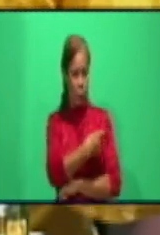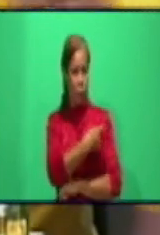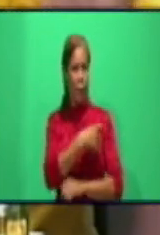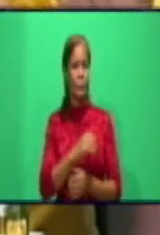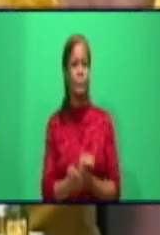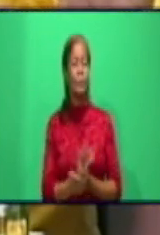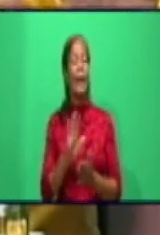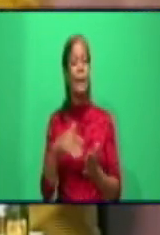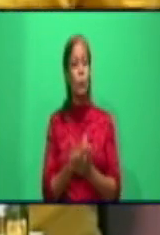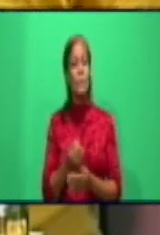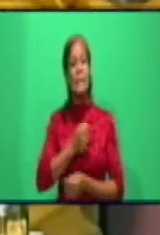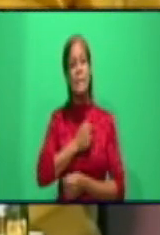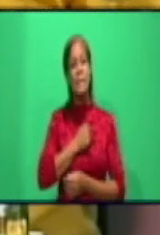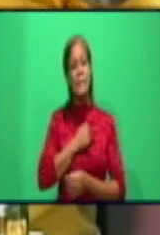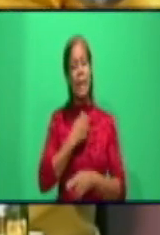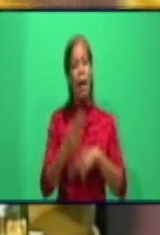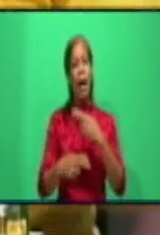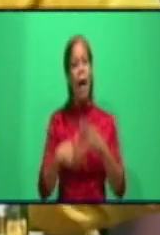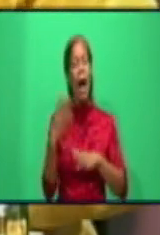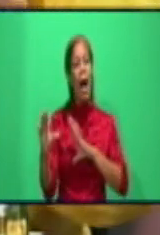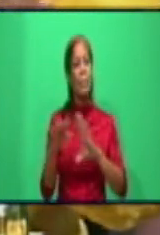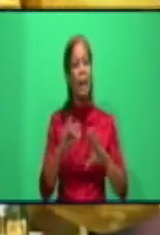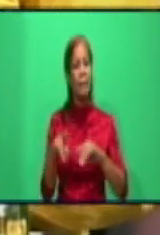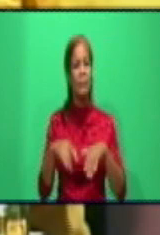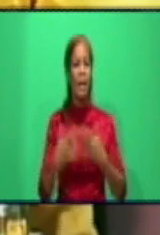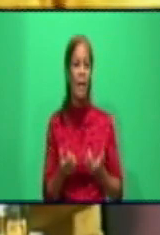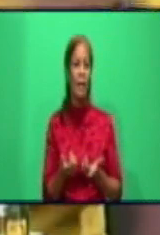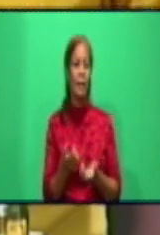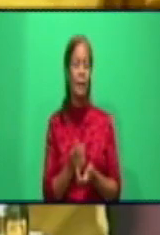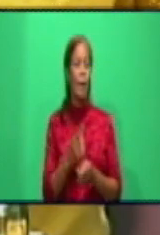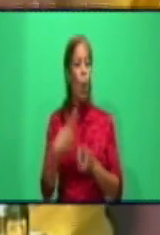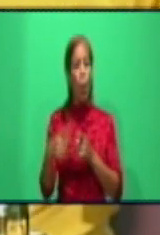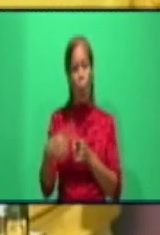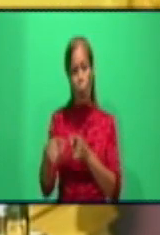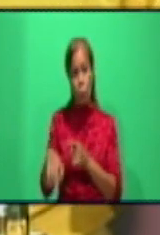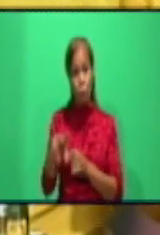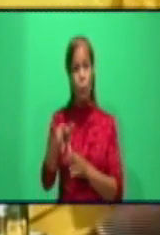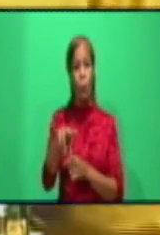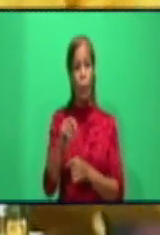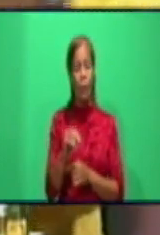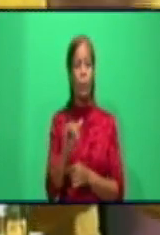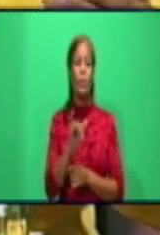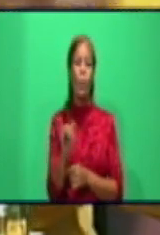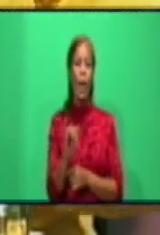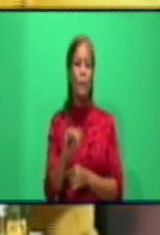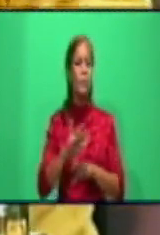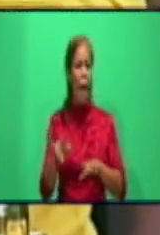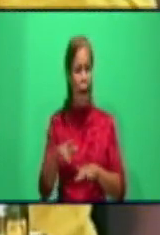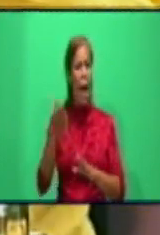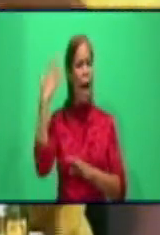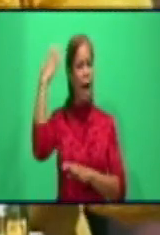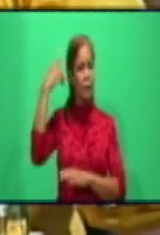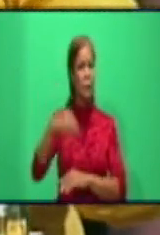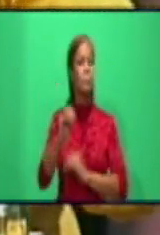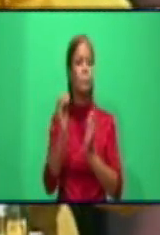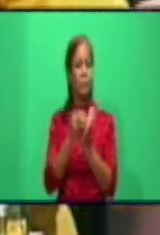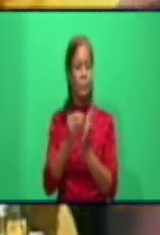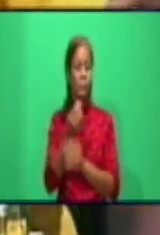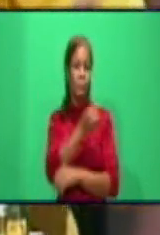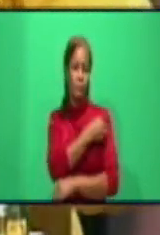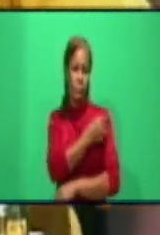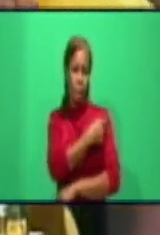quisiera también hablar del factor de transferencia, el factor de transferencia, aunque ya anteriormente circulaba dentro de nuestros protocolos